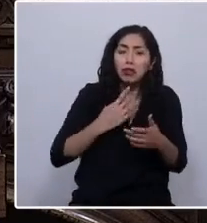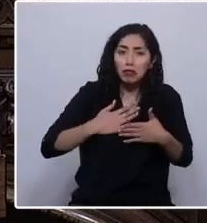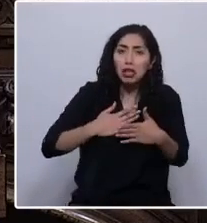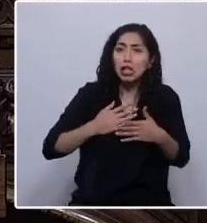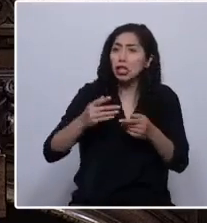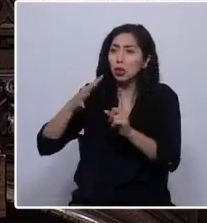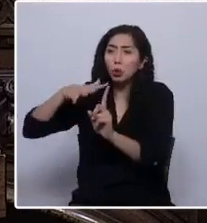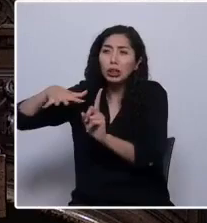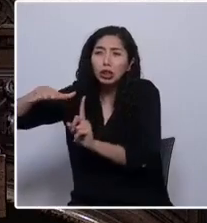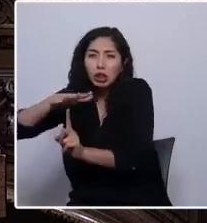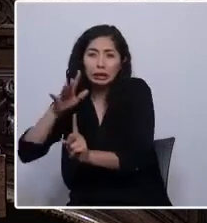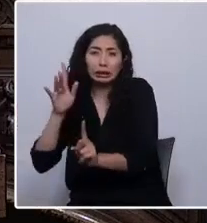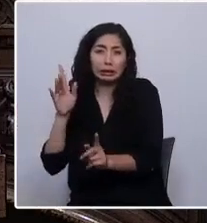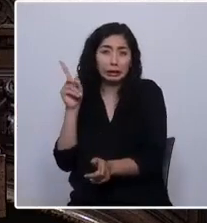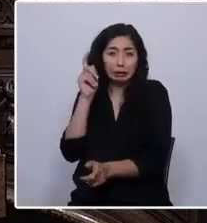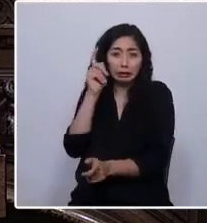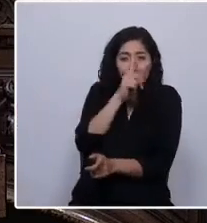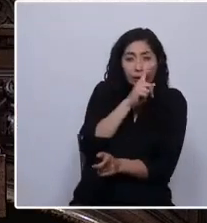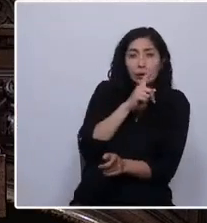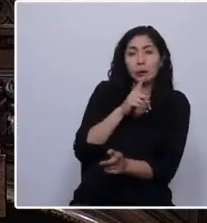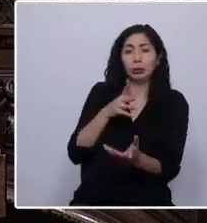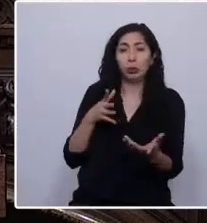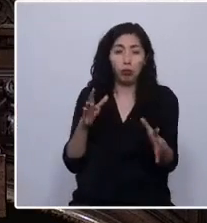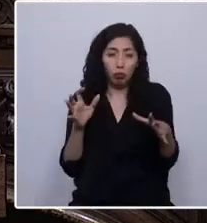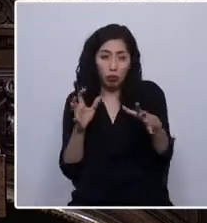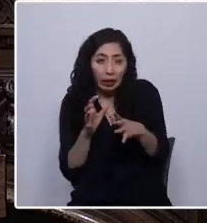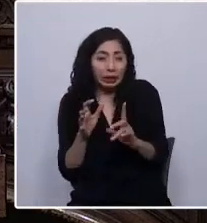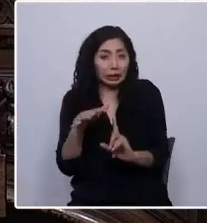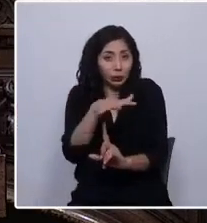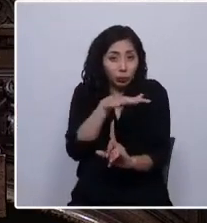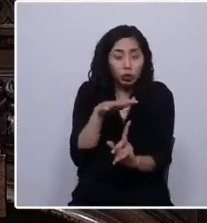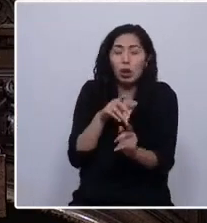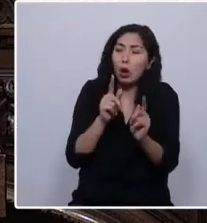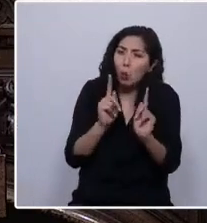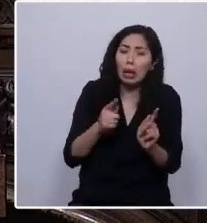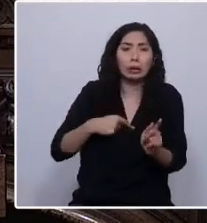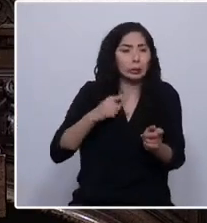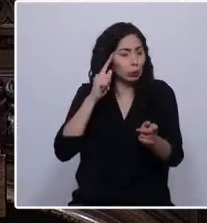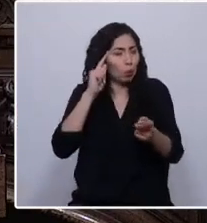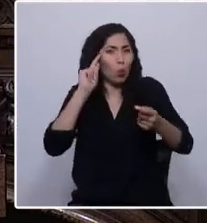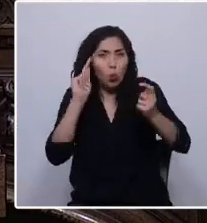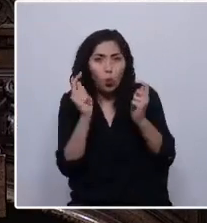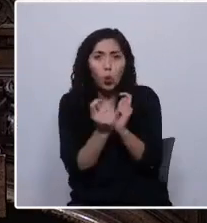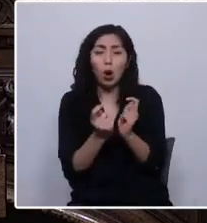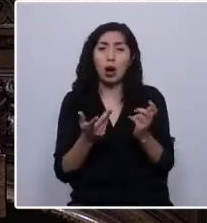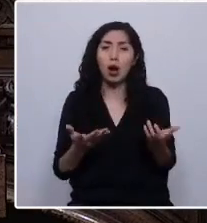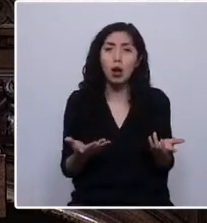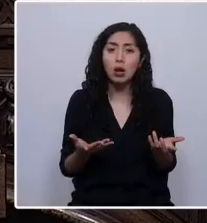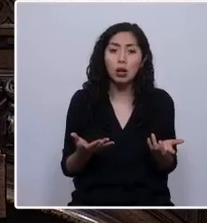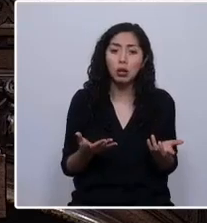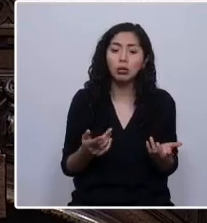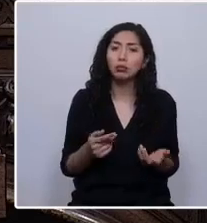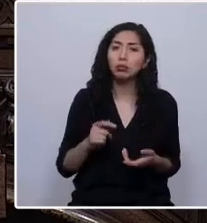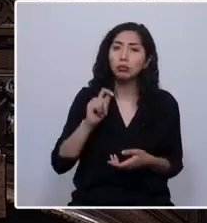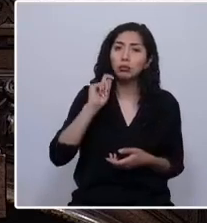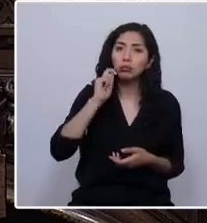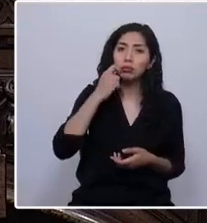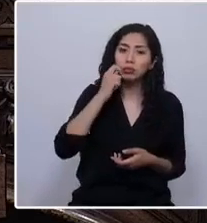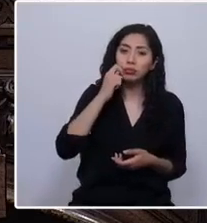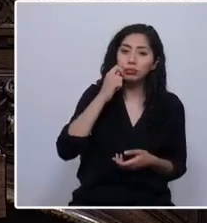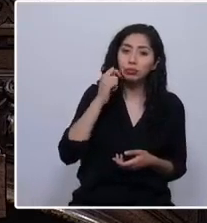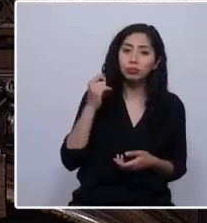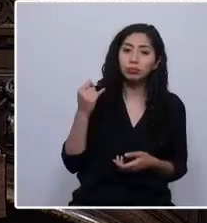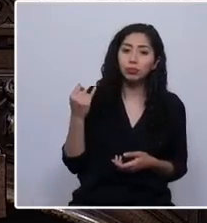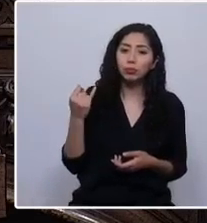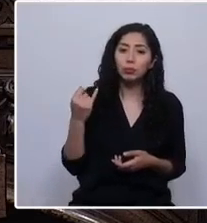adversas y extremas. En otras palabras, hemos asumido la soberanía del hombre en los confines del